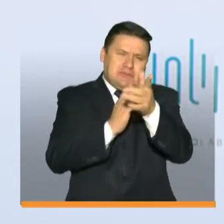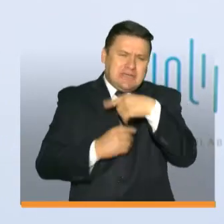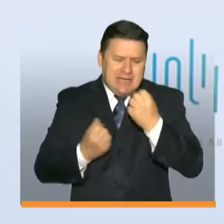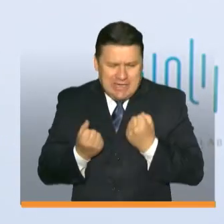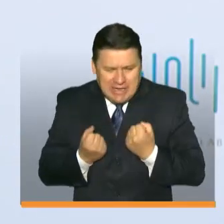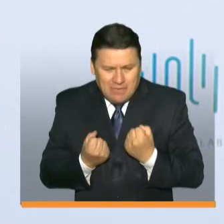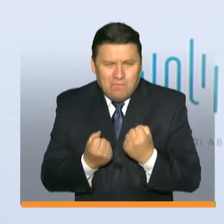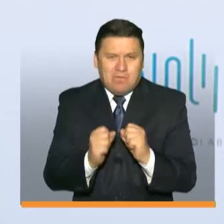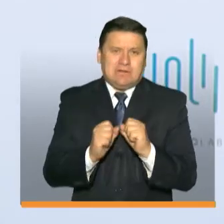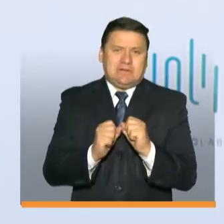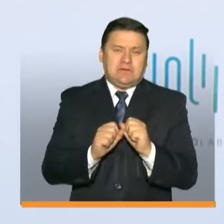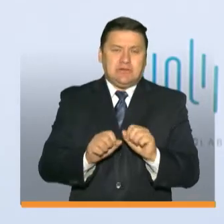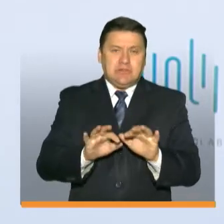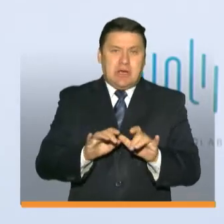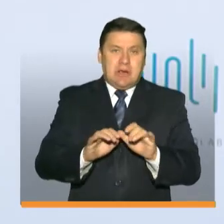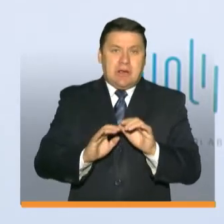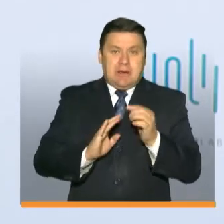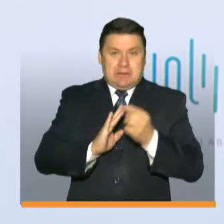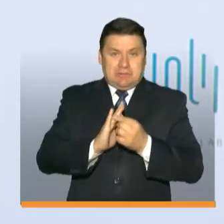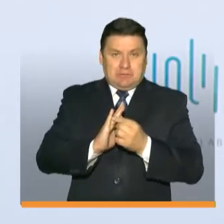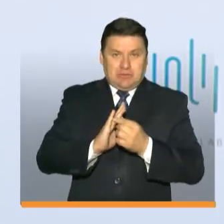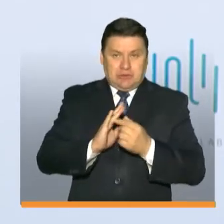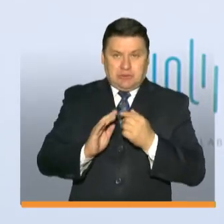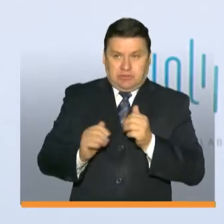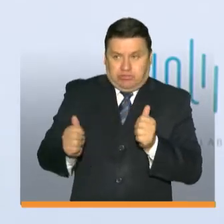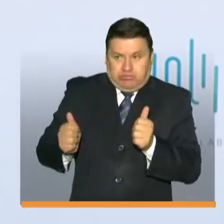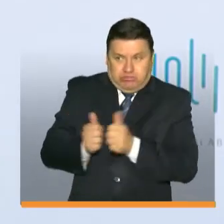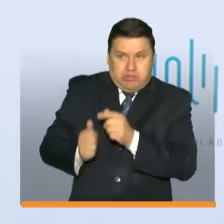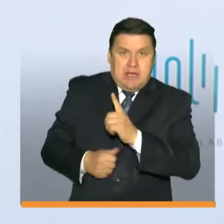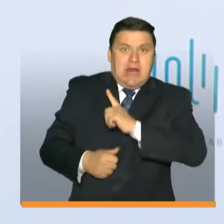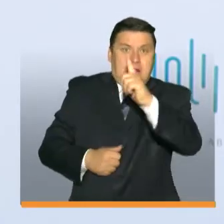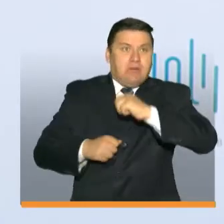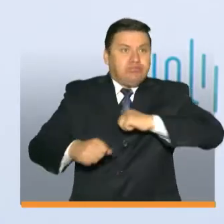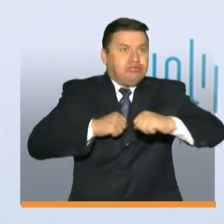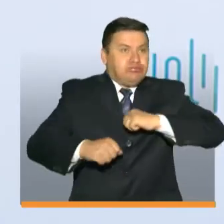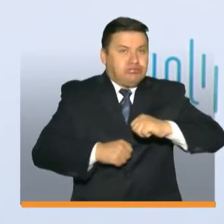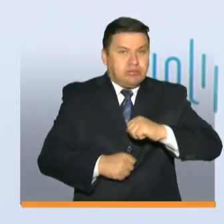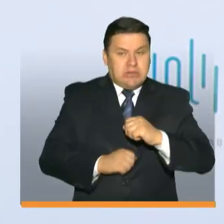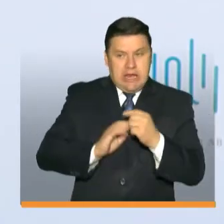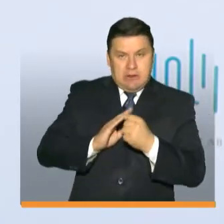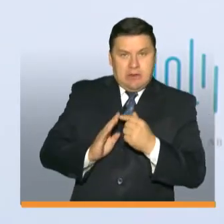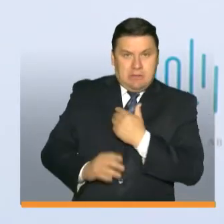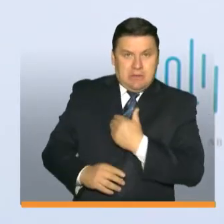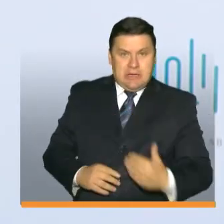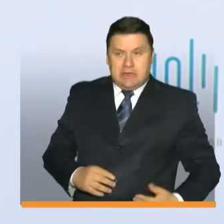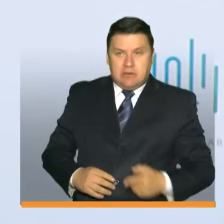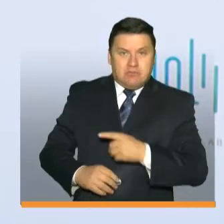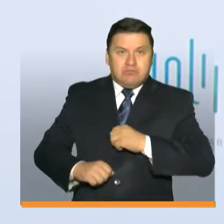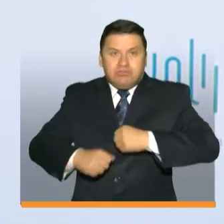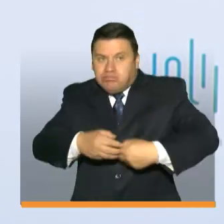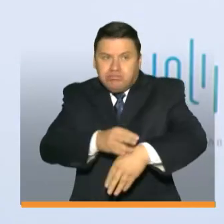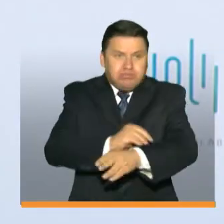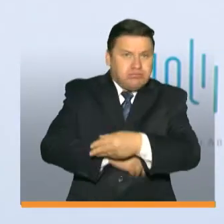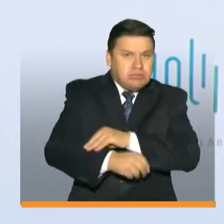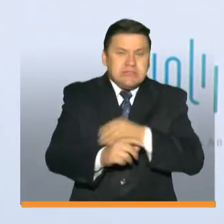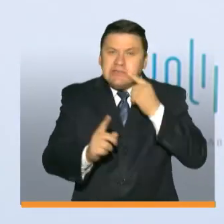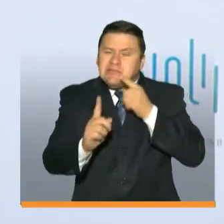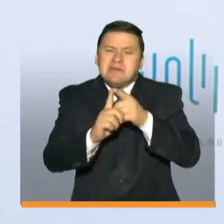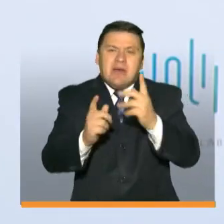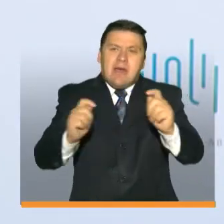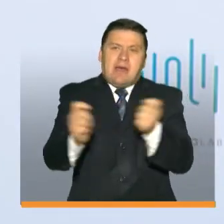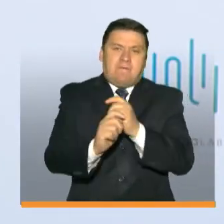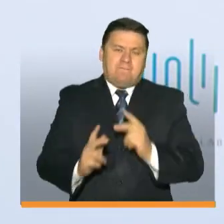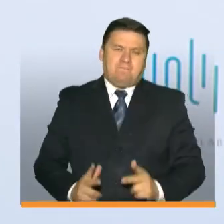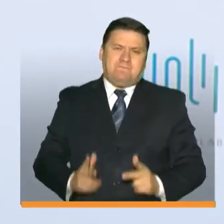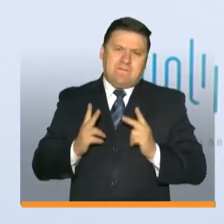esfuerzo que desde la oficina de la primera ama, que nos ha liderado la campaña, que nos ha mostrado todo su entusiasmo para transformar vidas